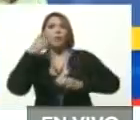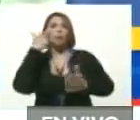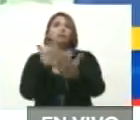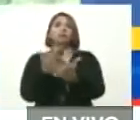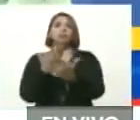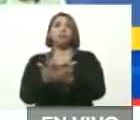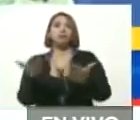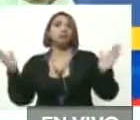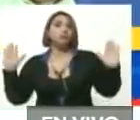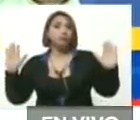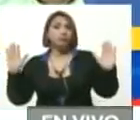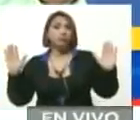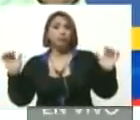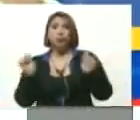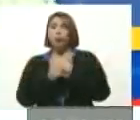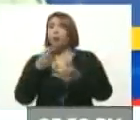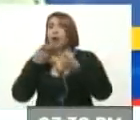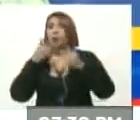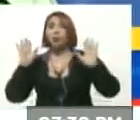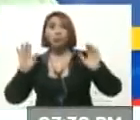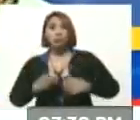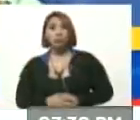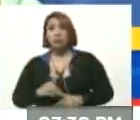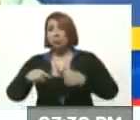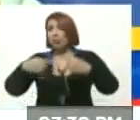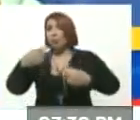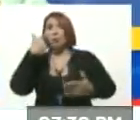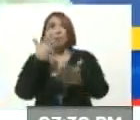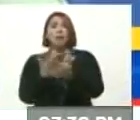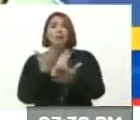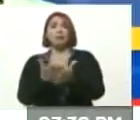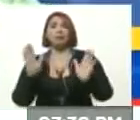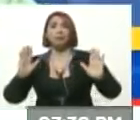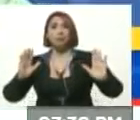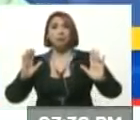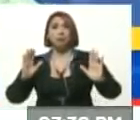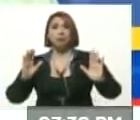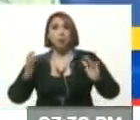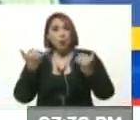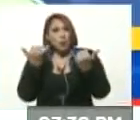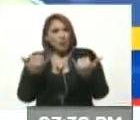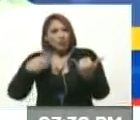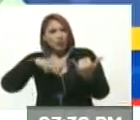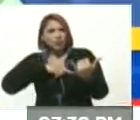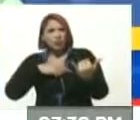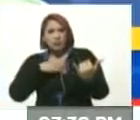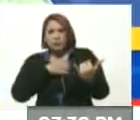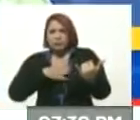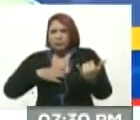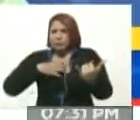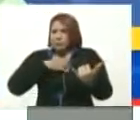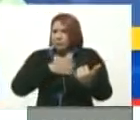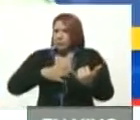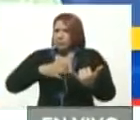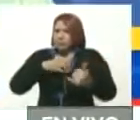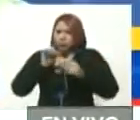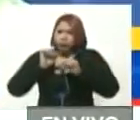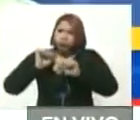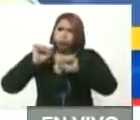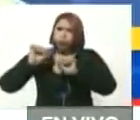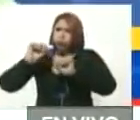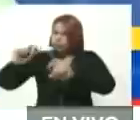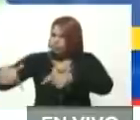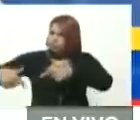qué va a pasar con esos diálogos. Después evaluaremos. Por ahora estamos indignados y protestando y